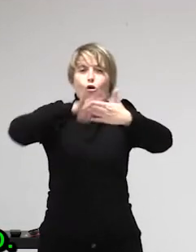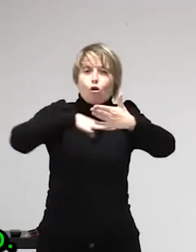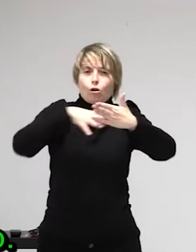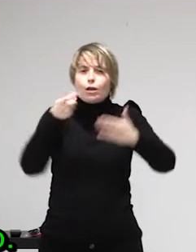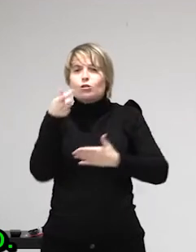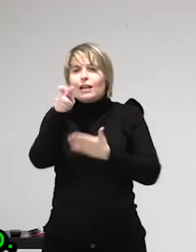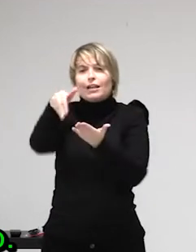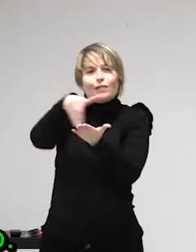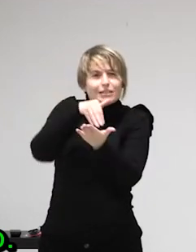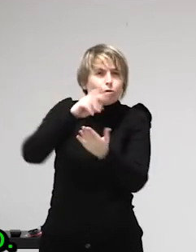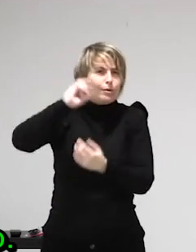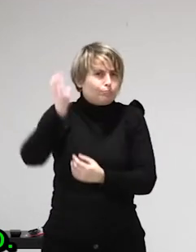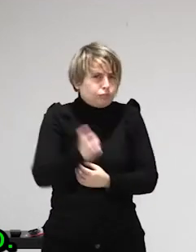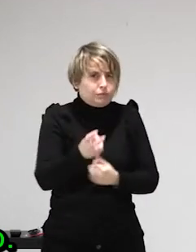Luego,